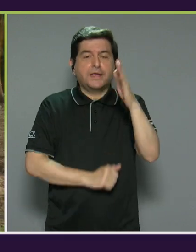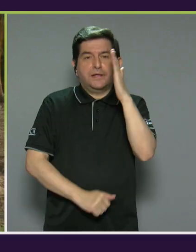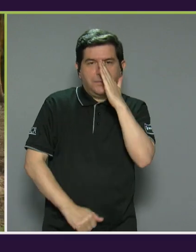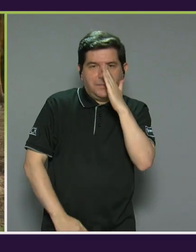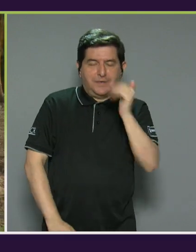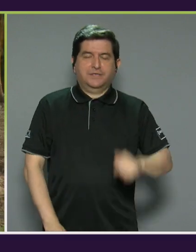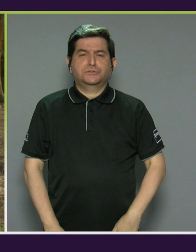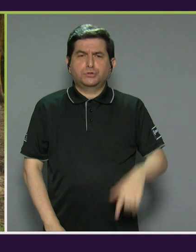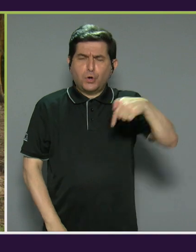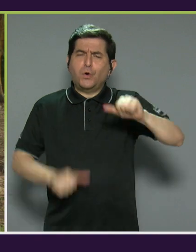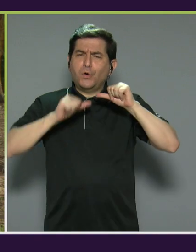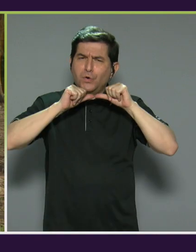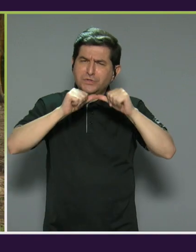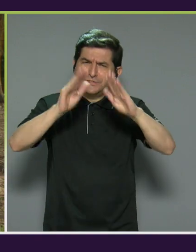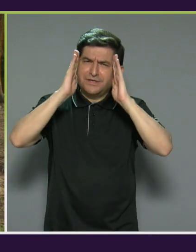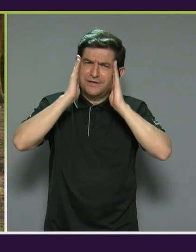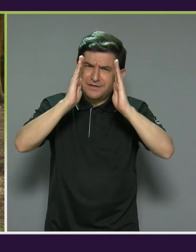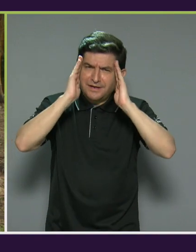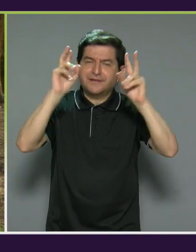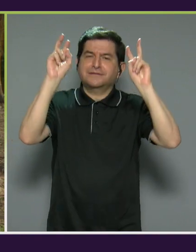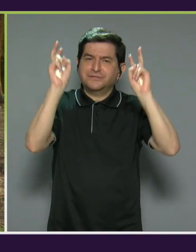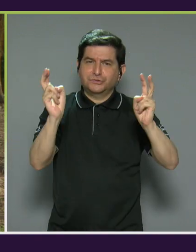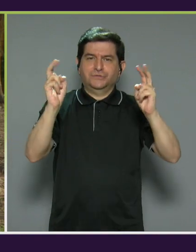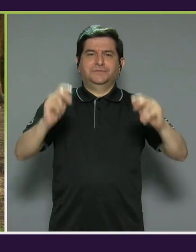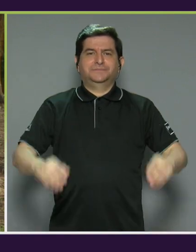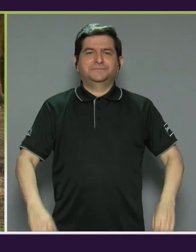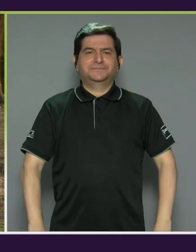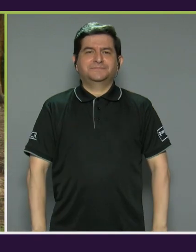mamás. Hoy seguimos abordando este tema.